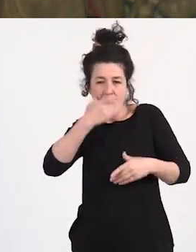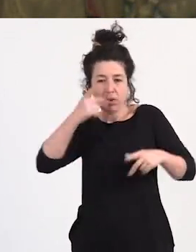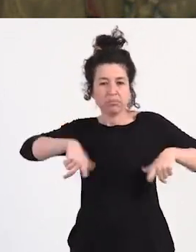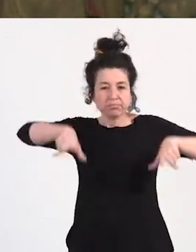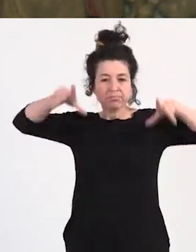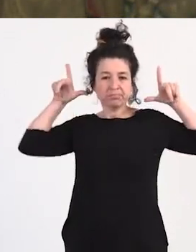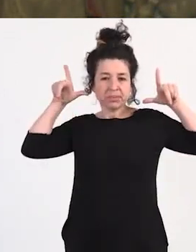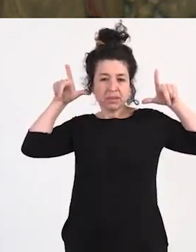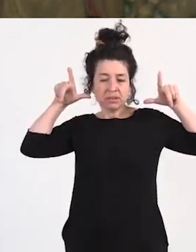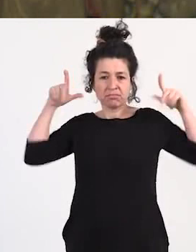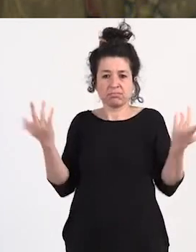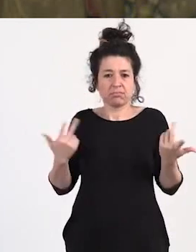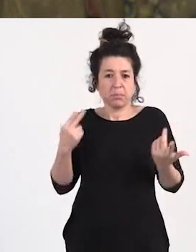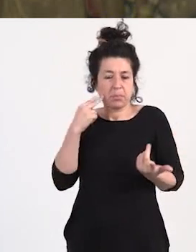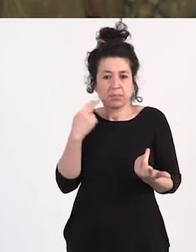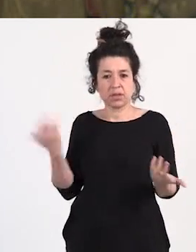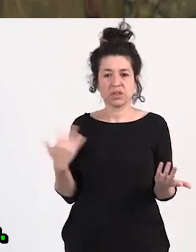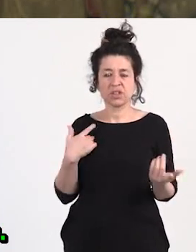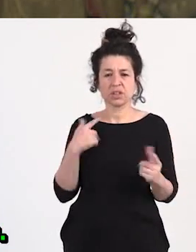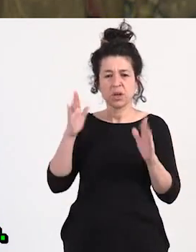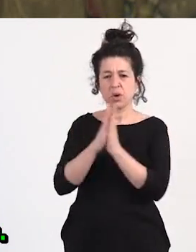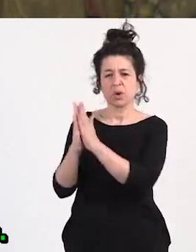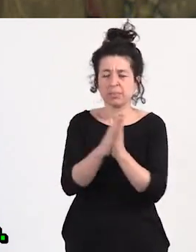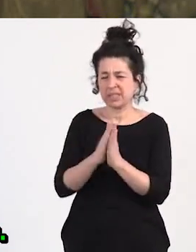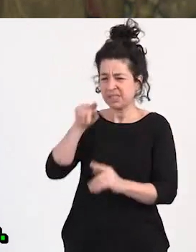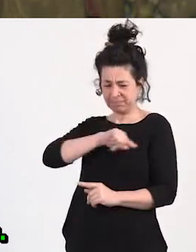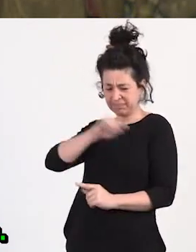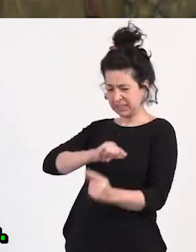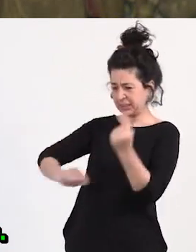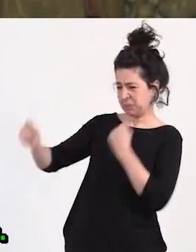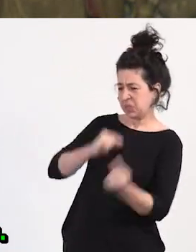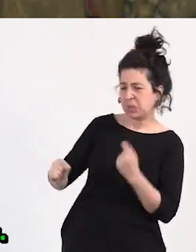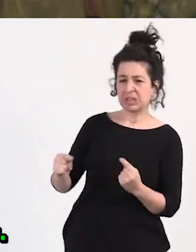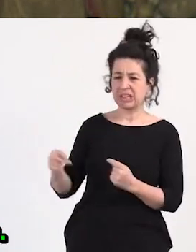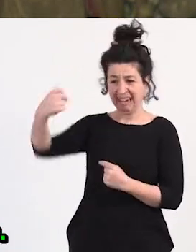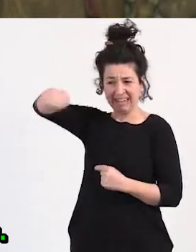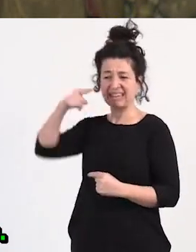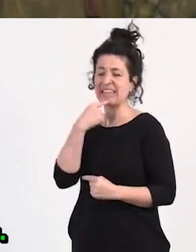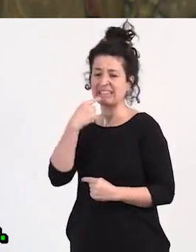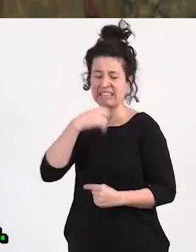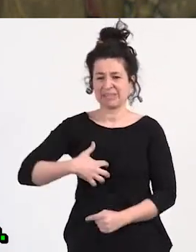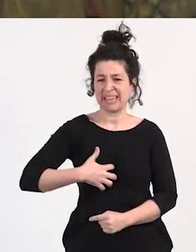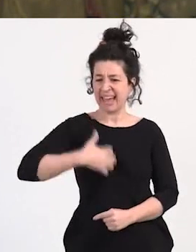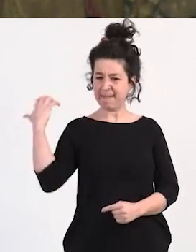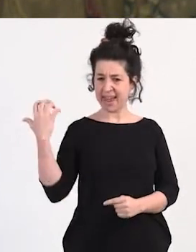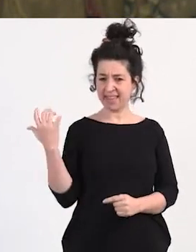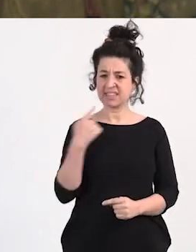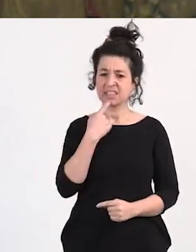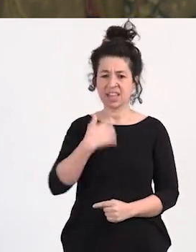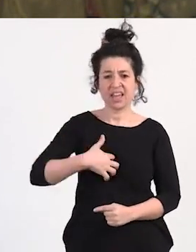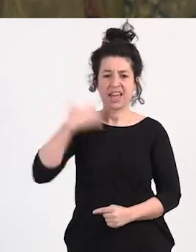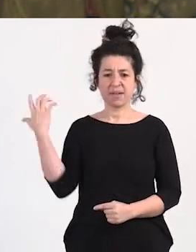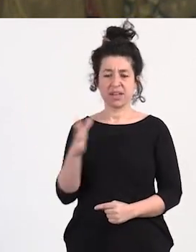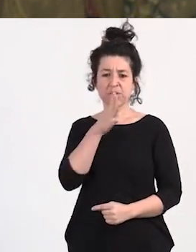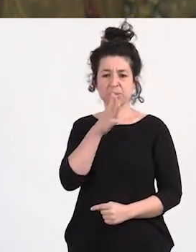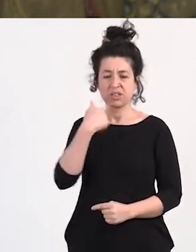pues las compañeras se sienten insultadas, sienten, están, como dicen ellas, están cabreadas, como decimos nosotras, están cabreadas. Quizás yo,